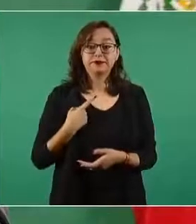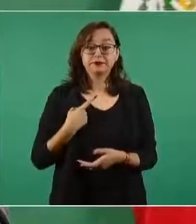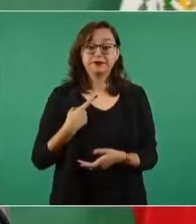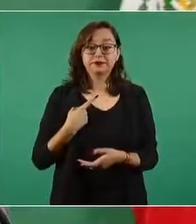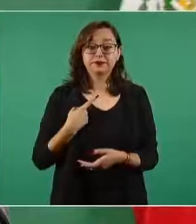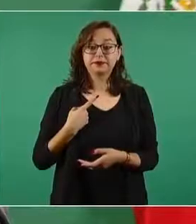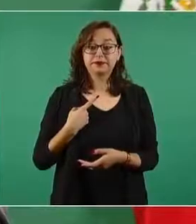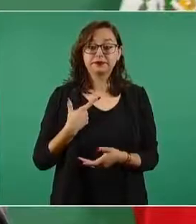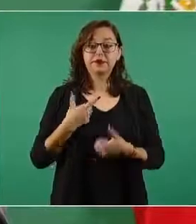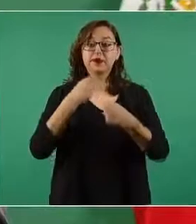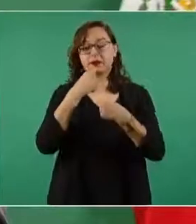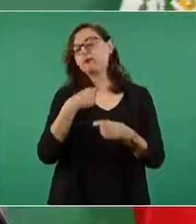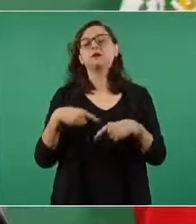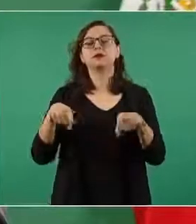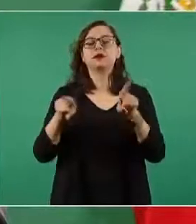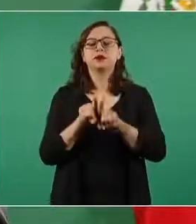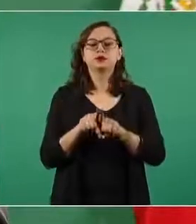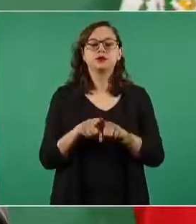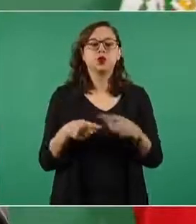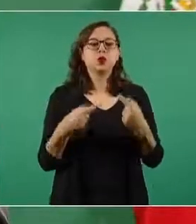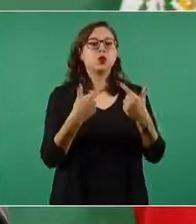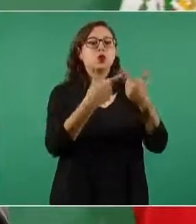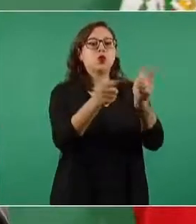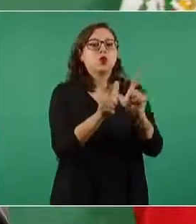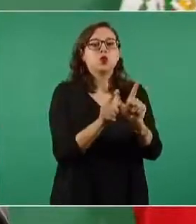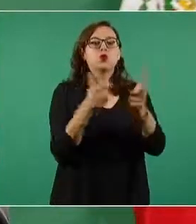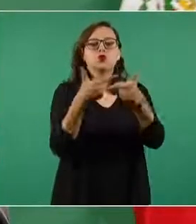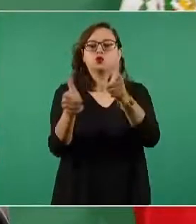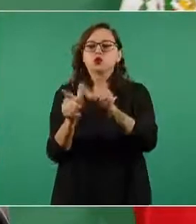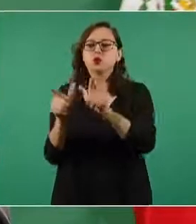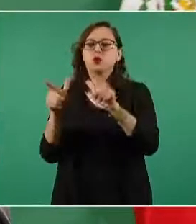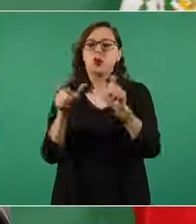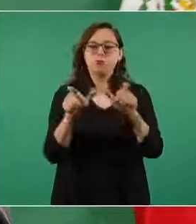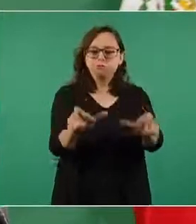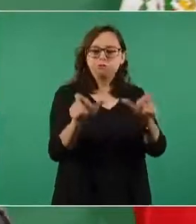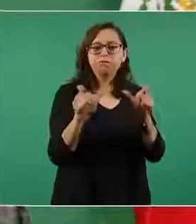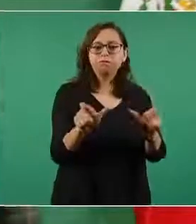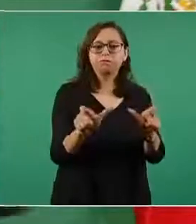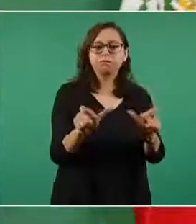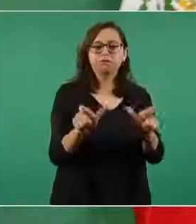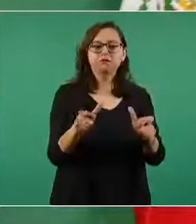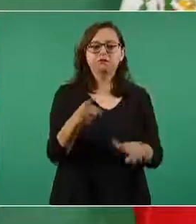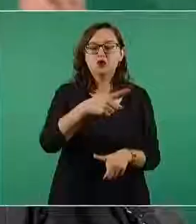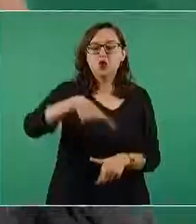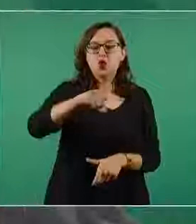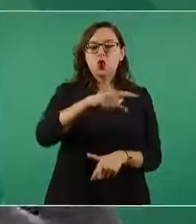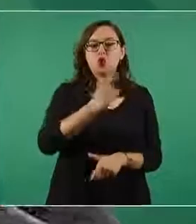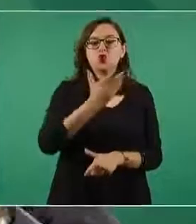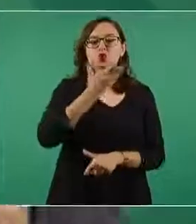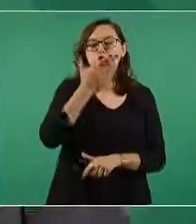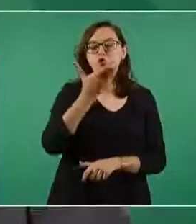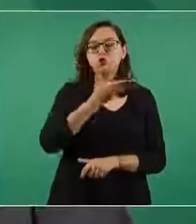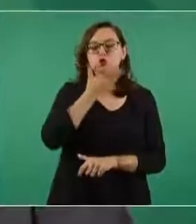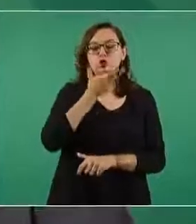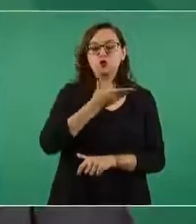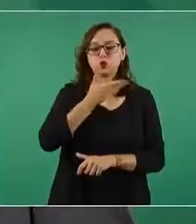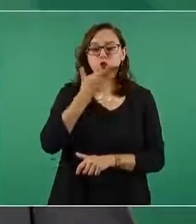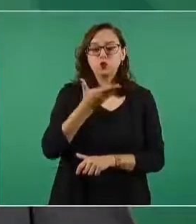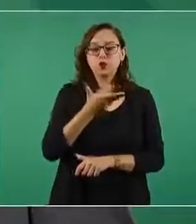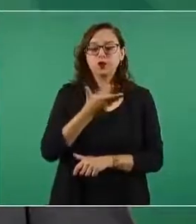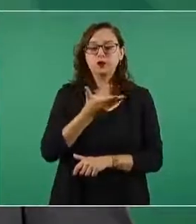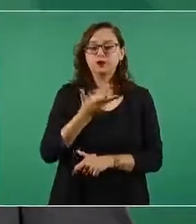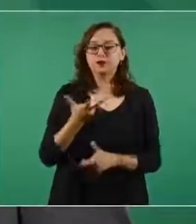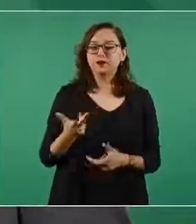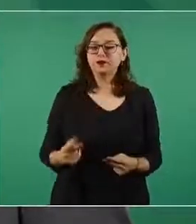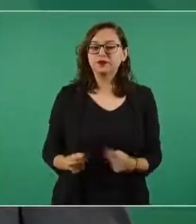de potentados que estaban acostumbrados a